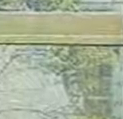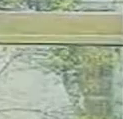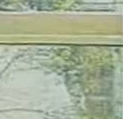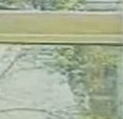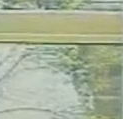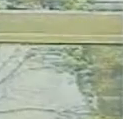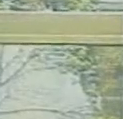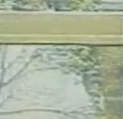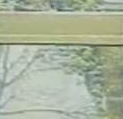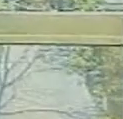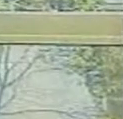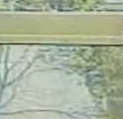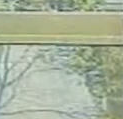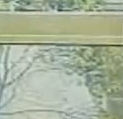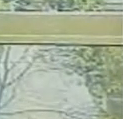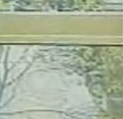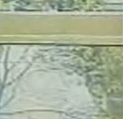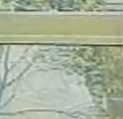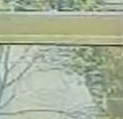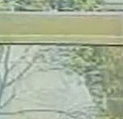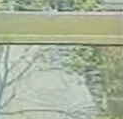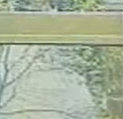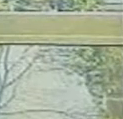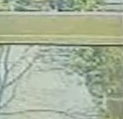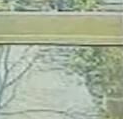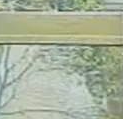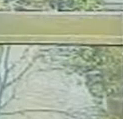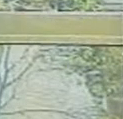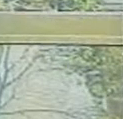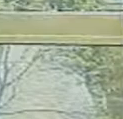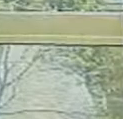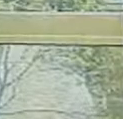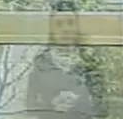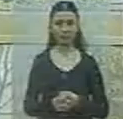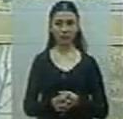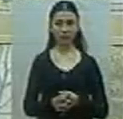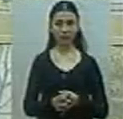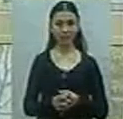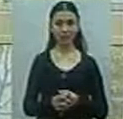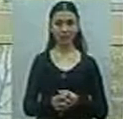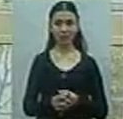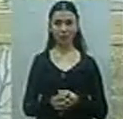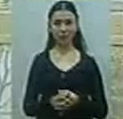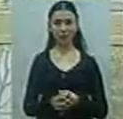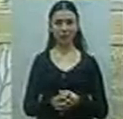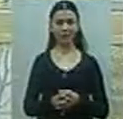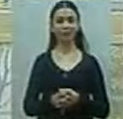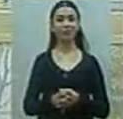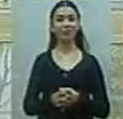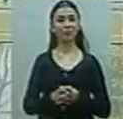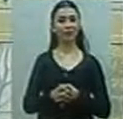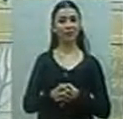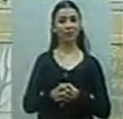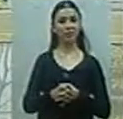Continuamos en Panorama de Noticias en instante los datos completitos del tiempo para nuestro norte de la República